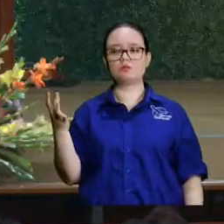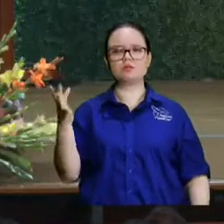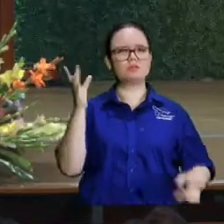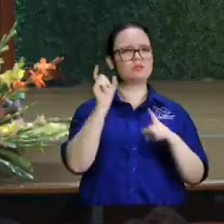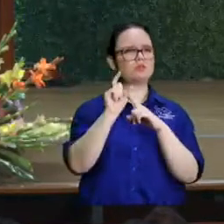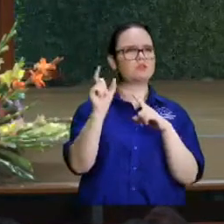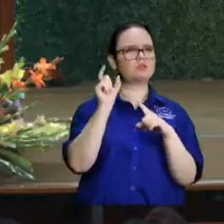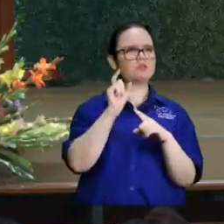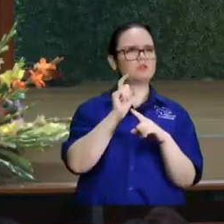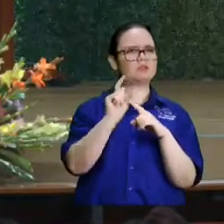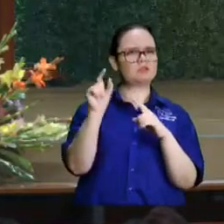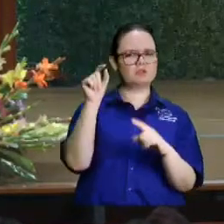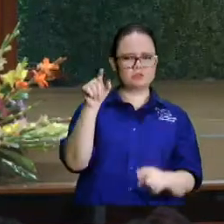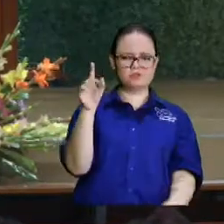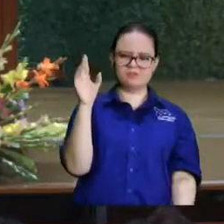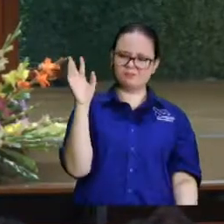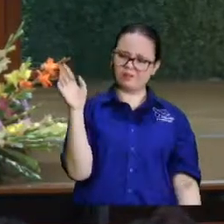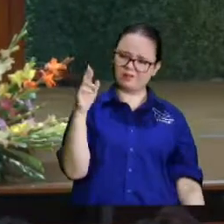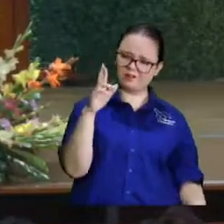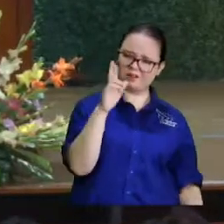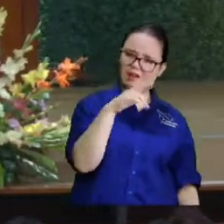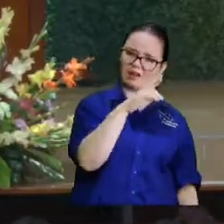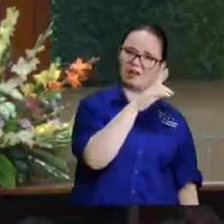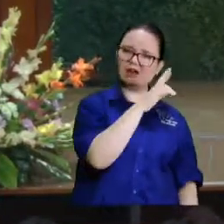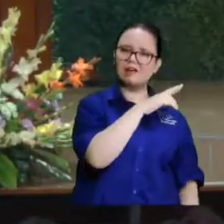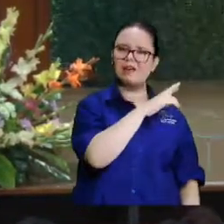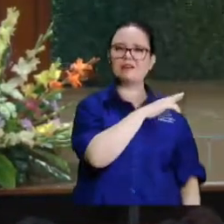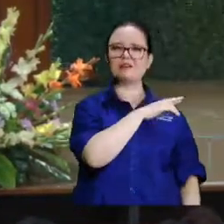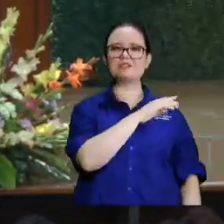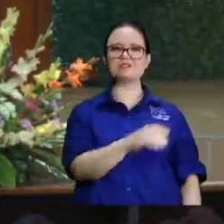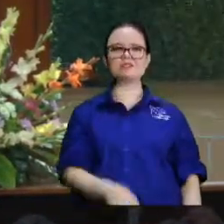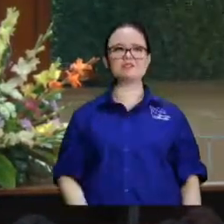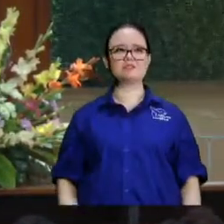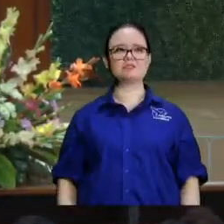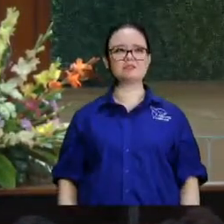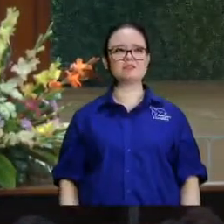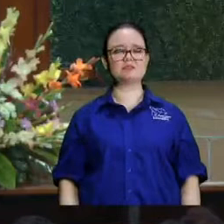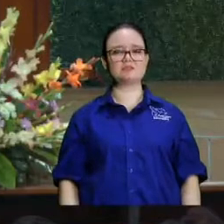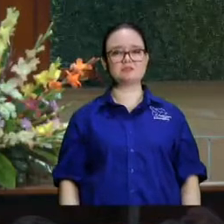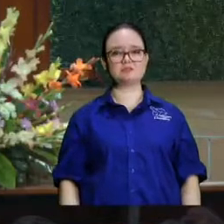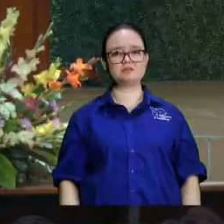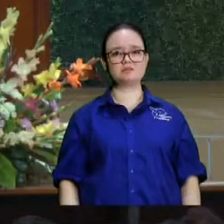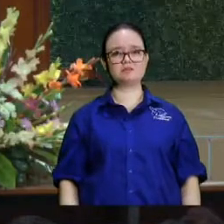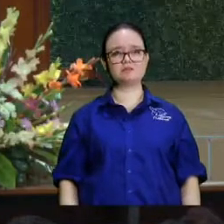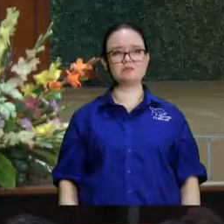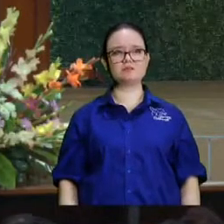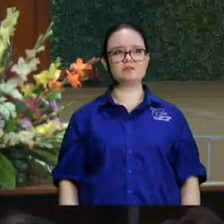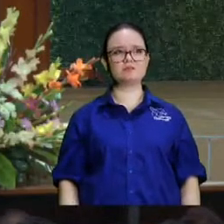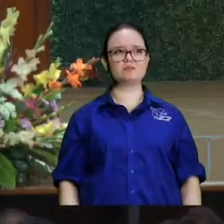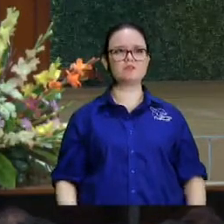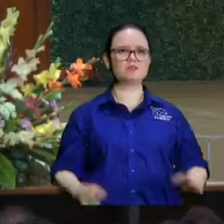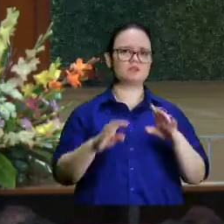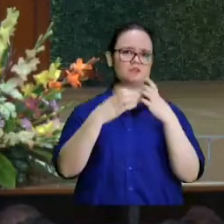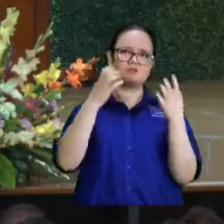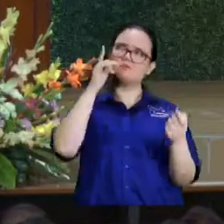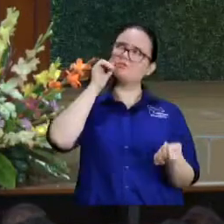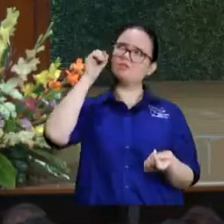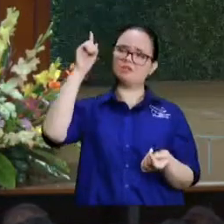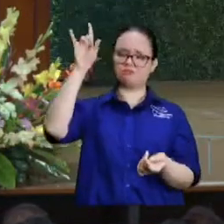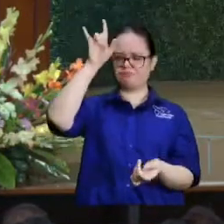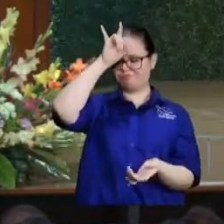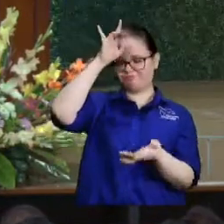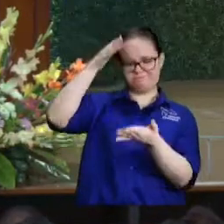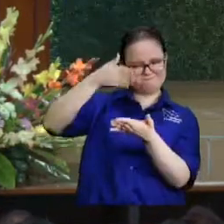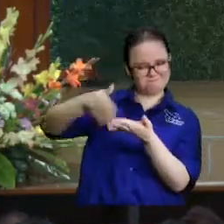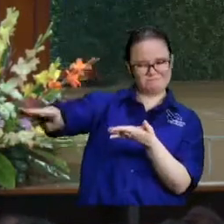esa era una de las discusiones teológicas que tenía esa iglesia señor reprenda al diablo hermano no queremos